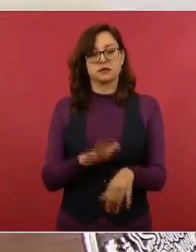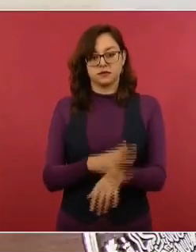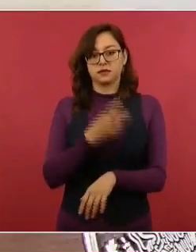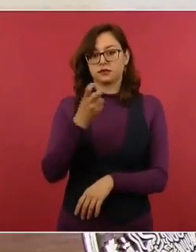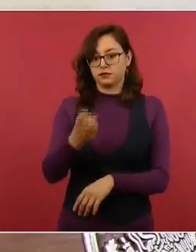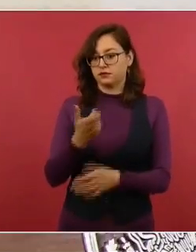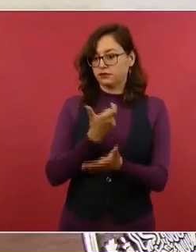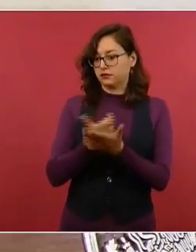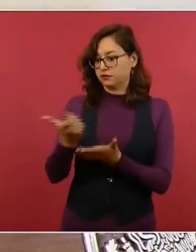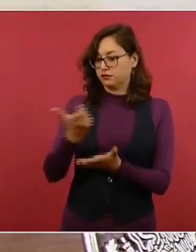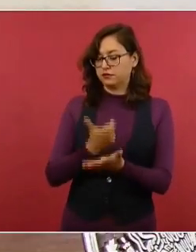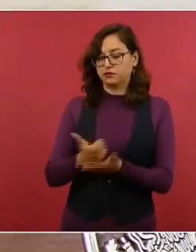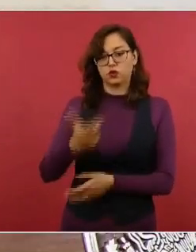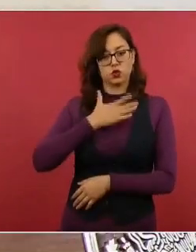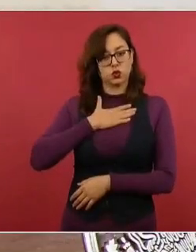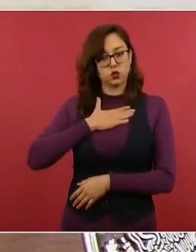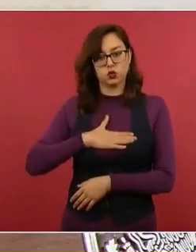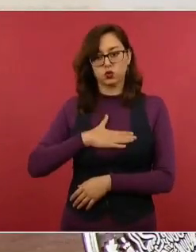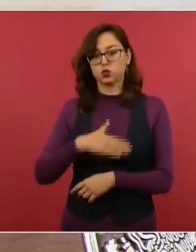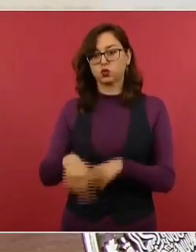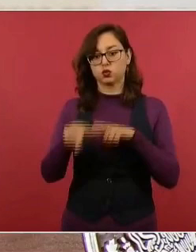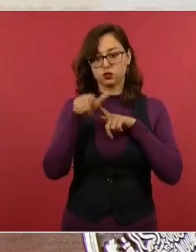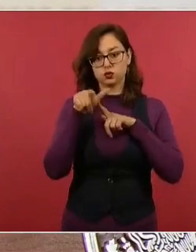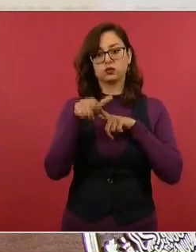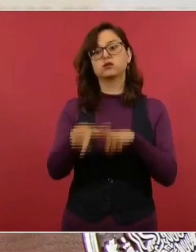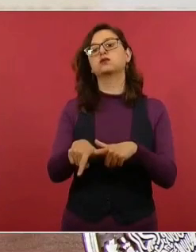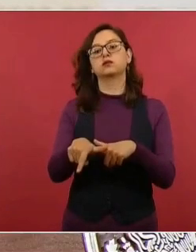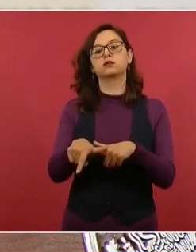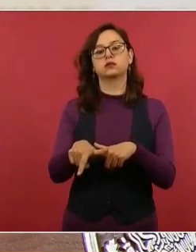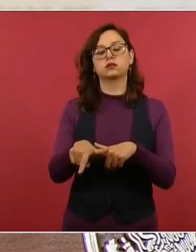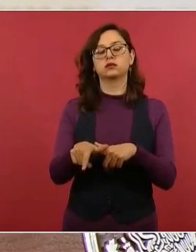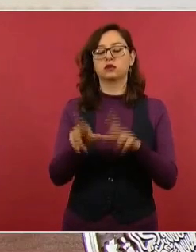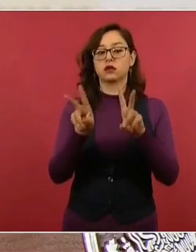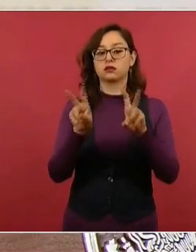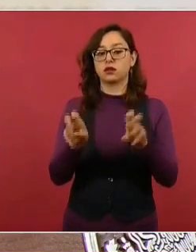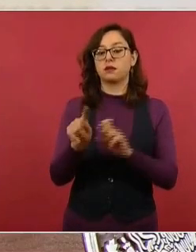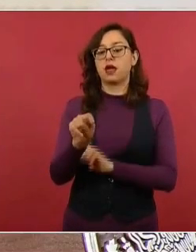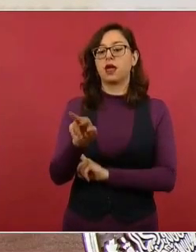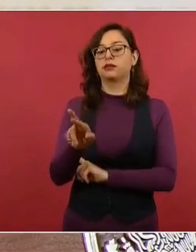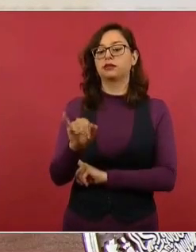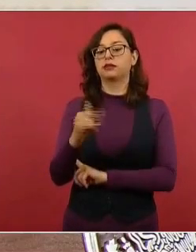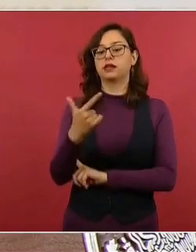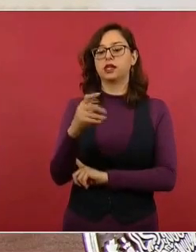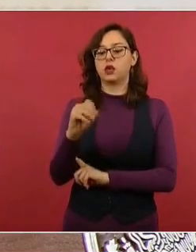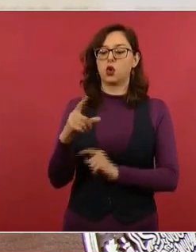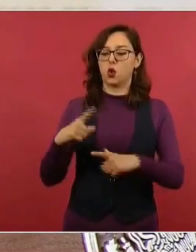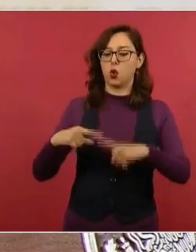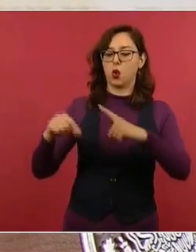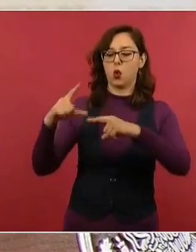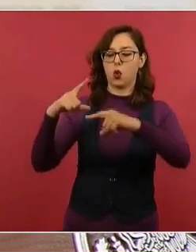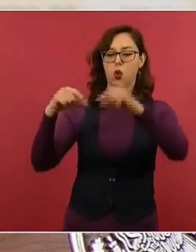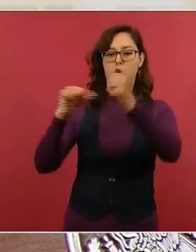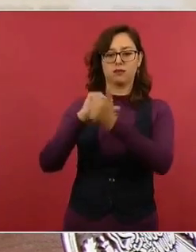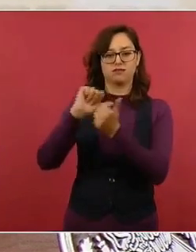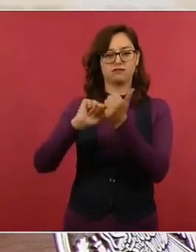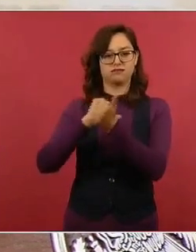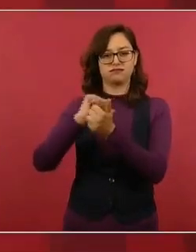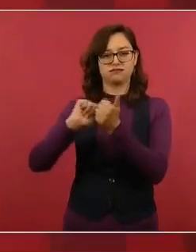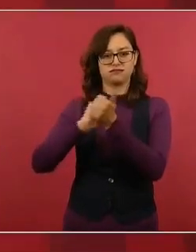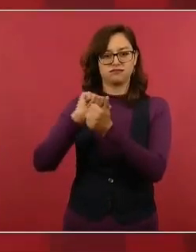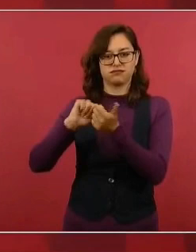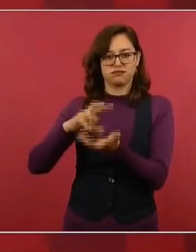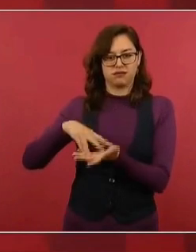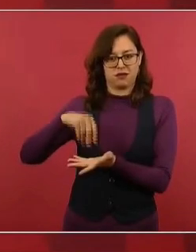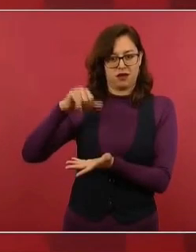precio de garantía en el caso del trigo harinero, porque sí es de